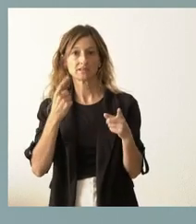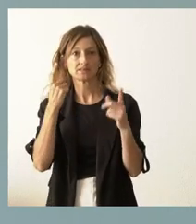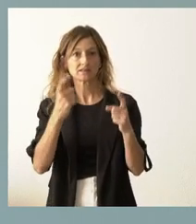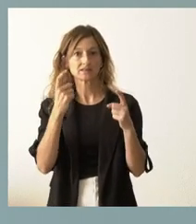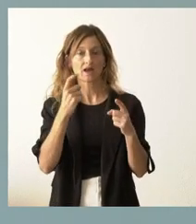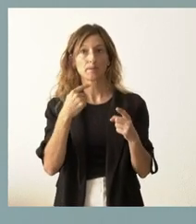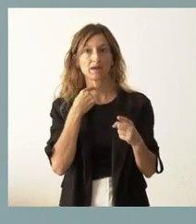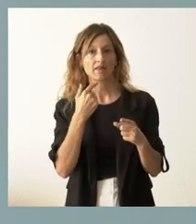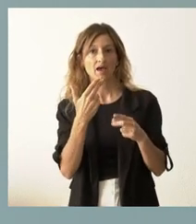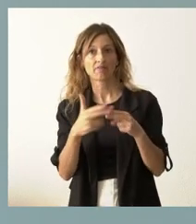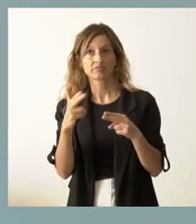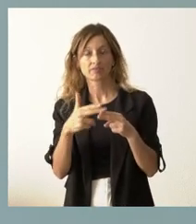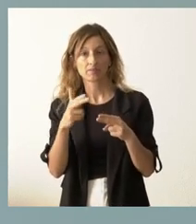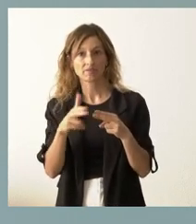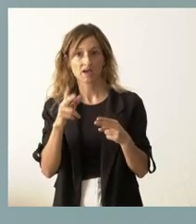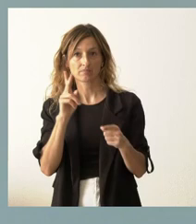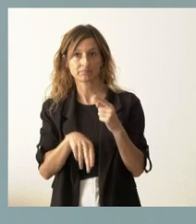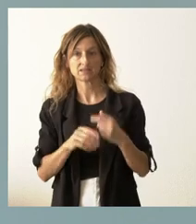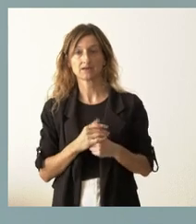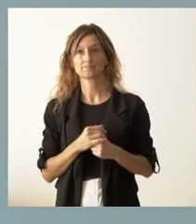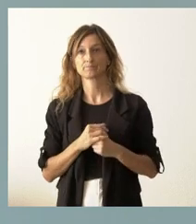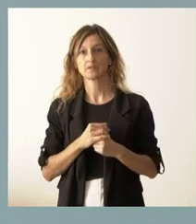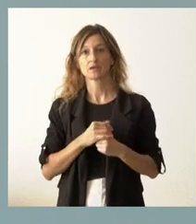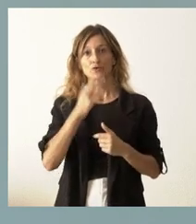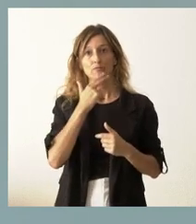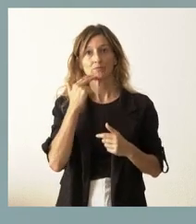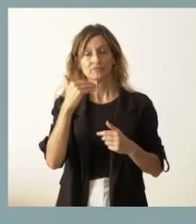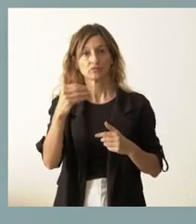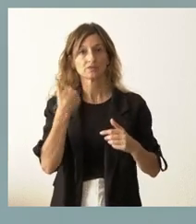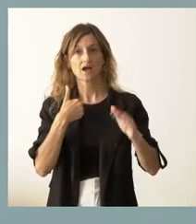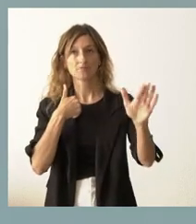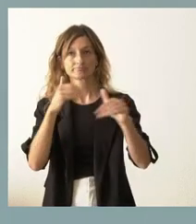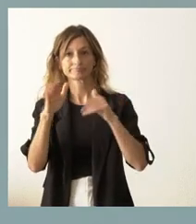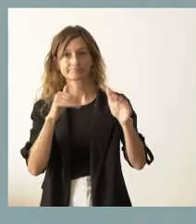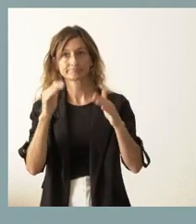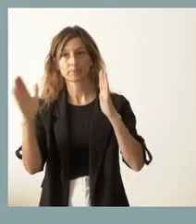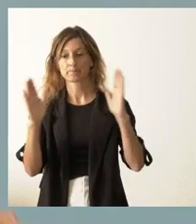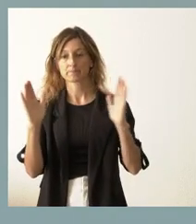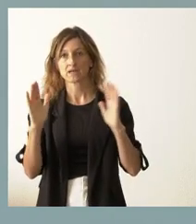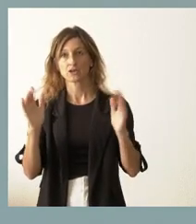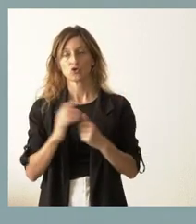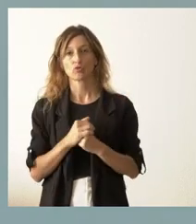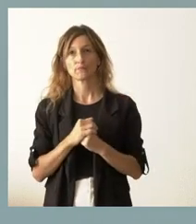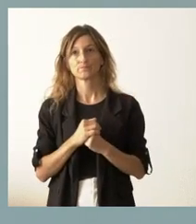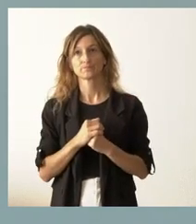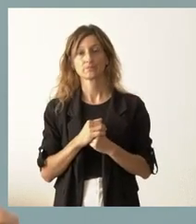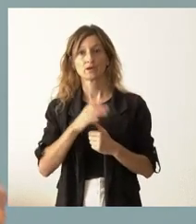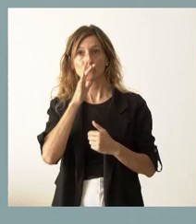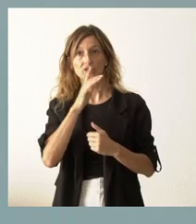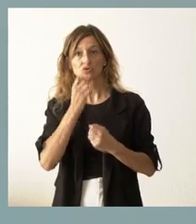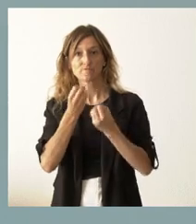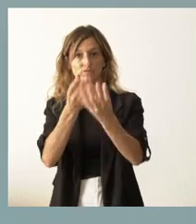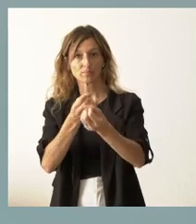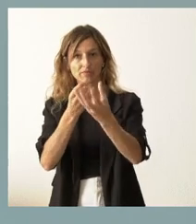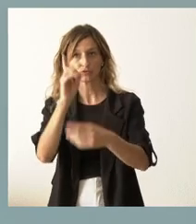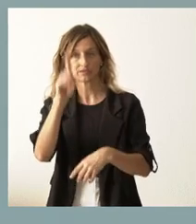o de negocio que comprometa su futuro. Y esto ya ha sido convocado, fue convocado en este periodo y, por tanto, les doy información de la misma.